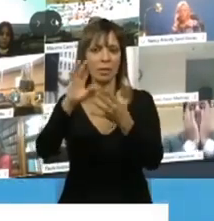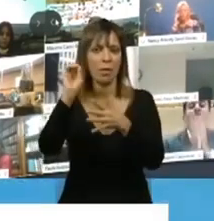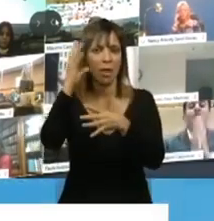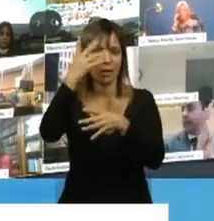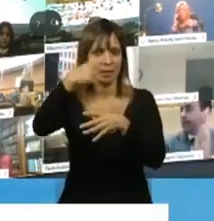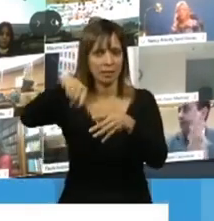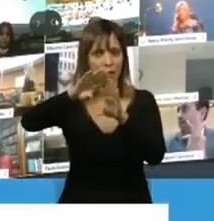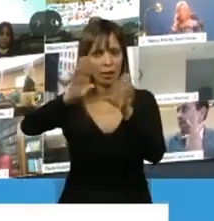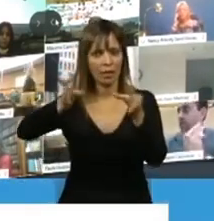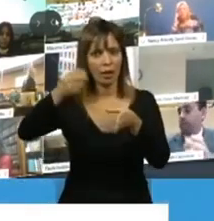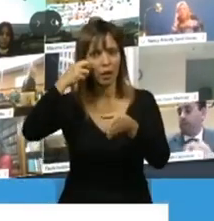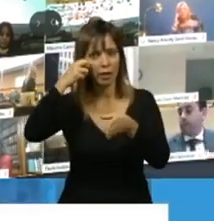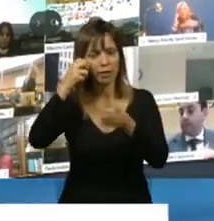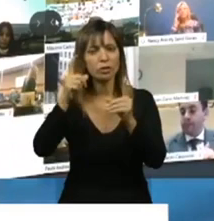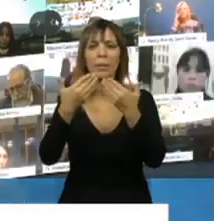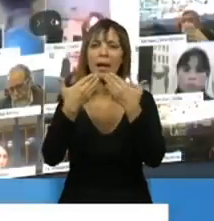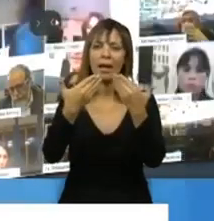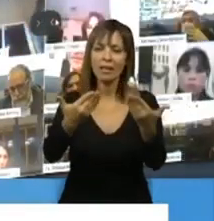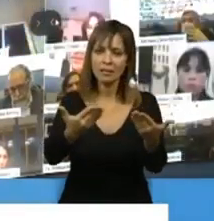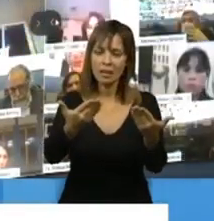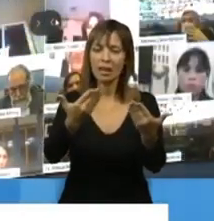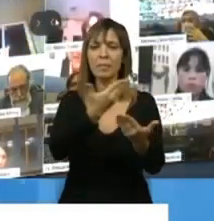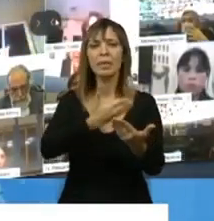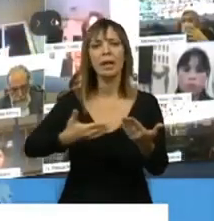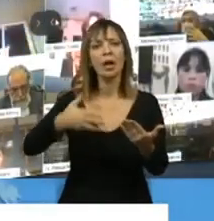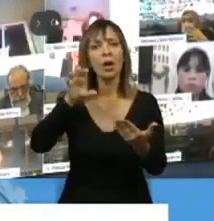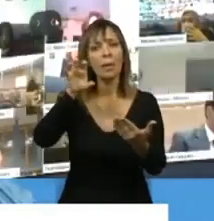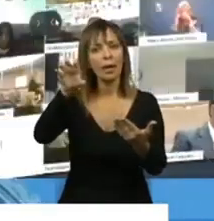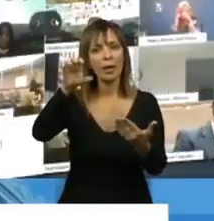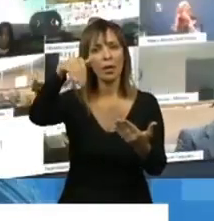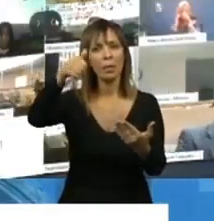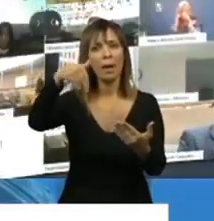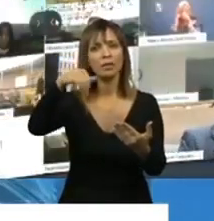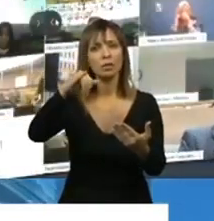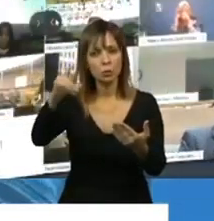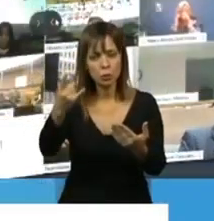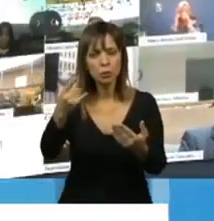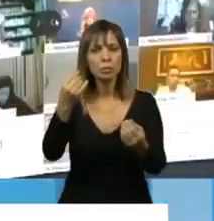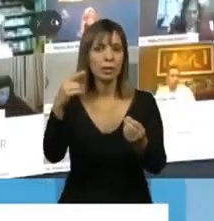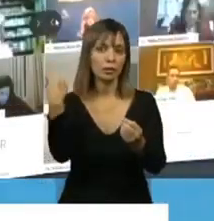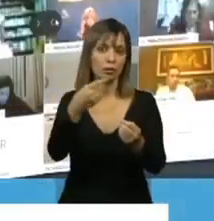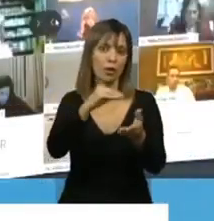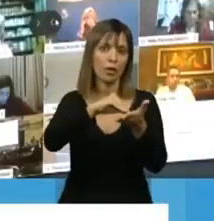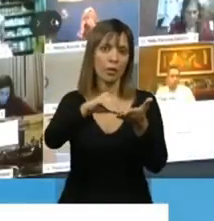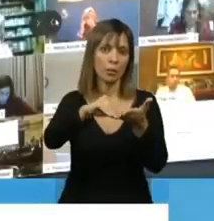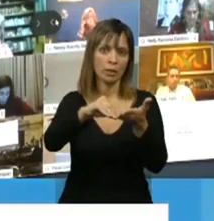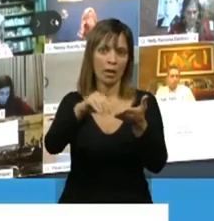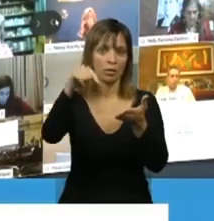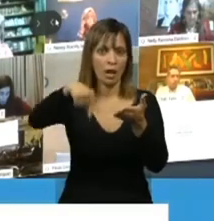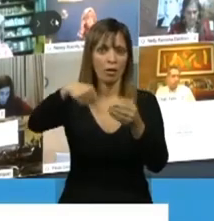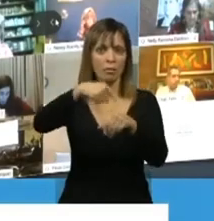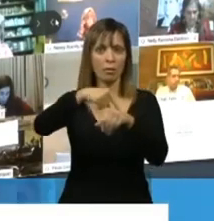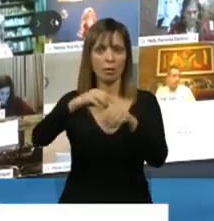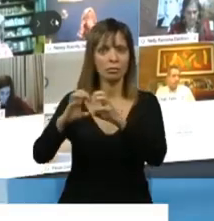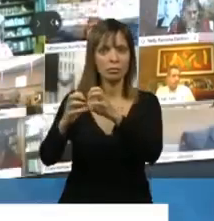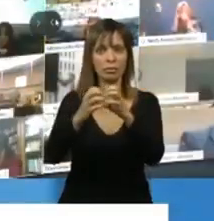Y quiero también agradecerle en este momento al gobernador Juan Manzú, gobernador de la provincia, dado que todos los diputados estamos sesionando desde la